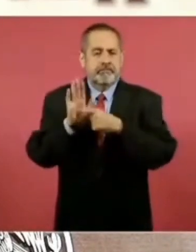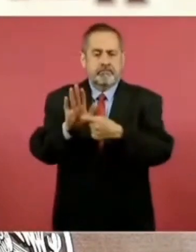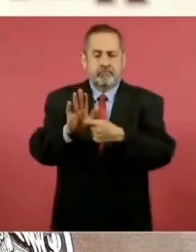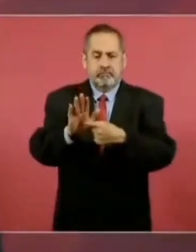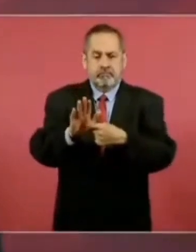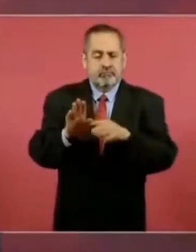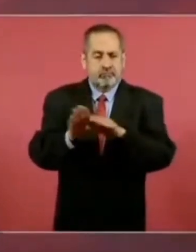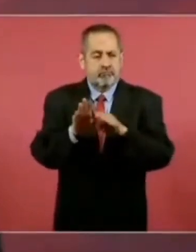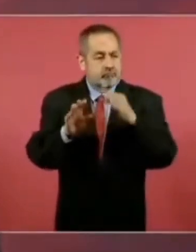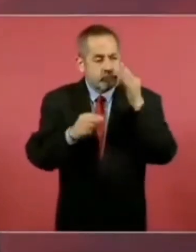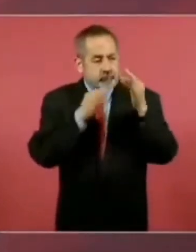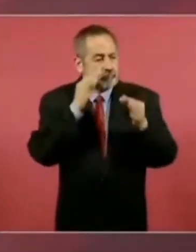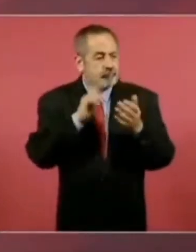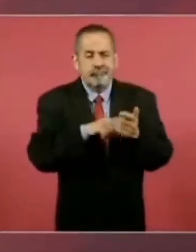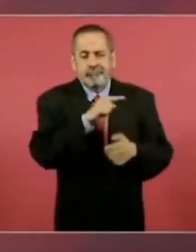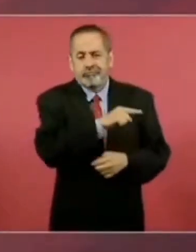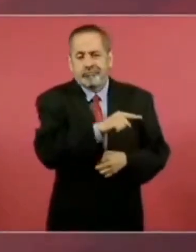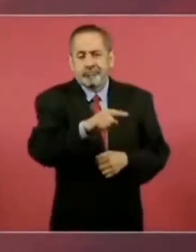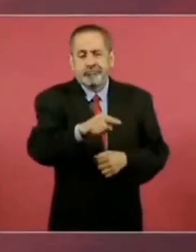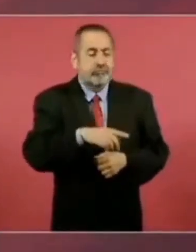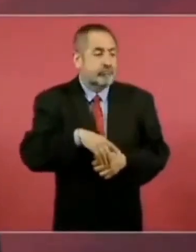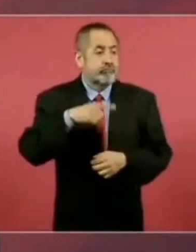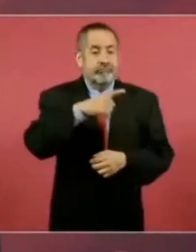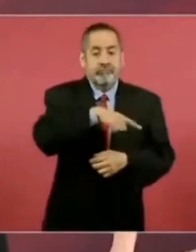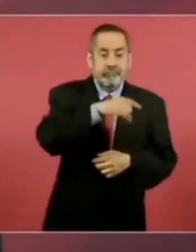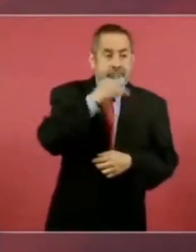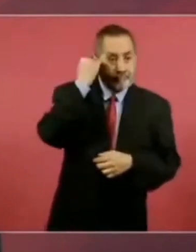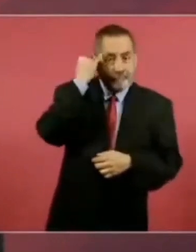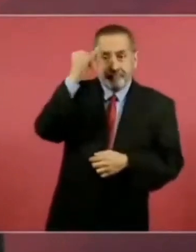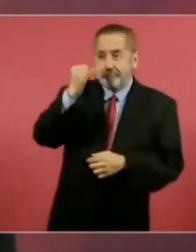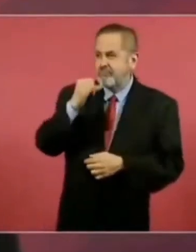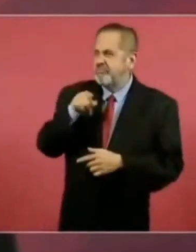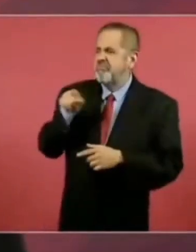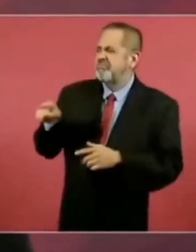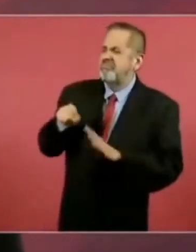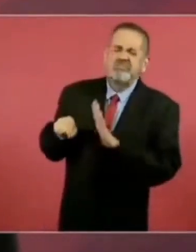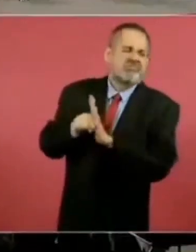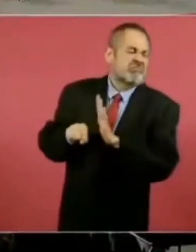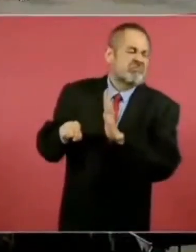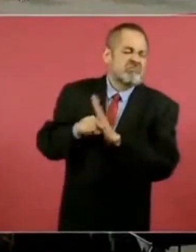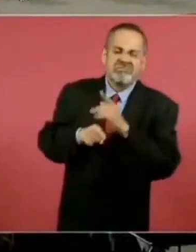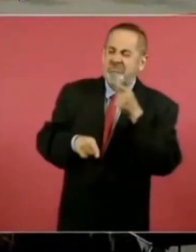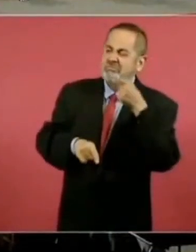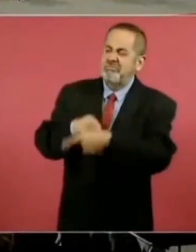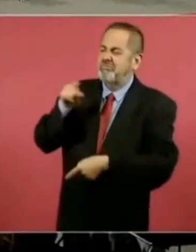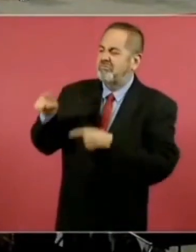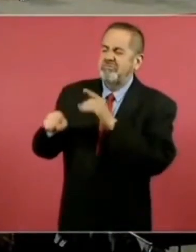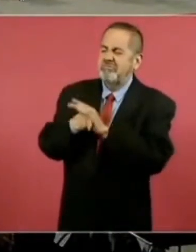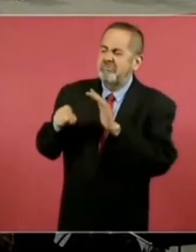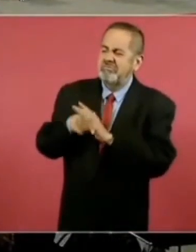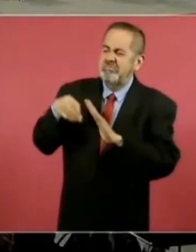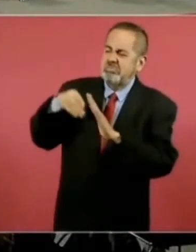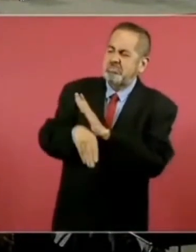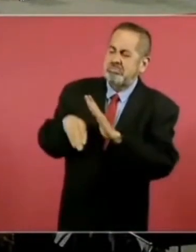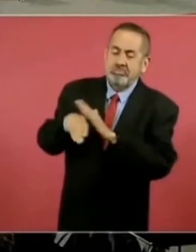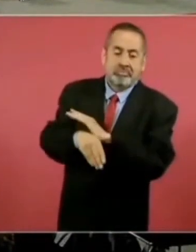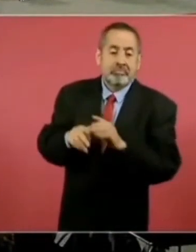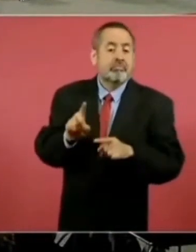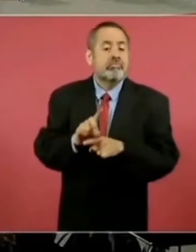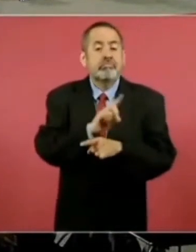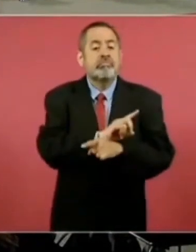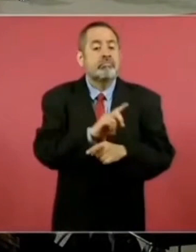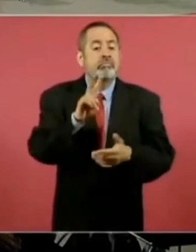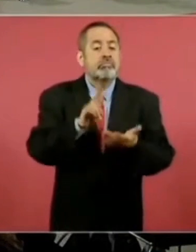cobertura mediática de un pronóstico que fue ampliamente difundido en medios de comunicación desde finales de 2022